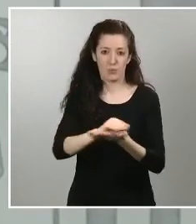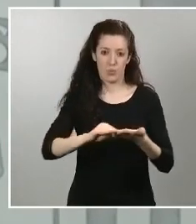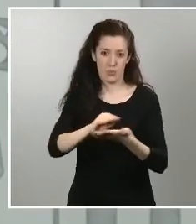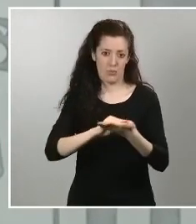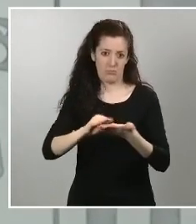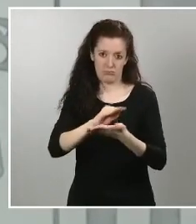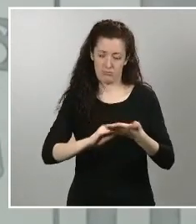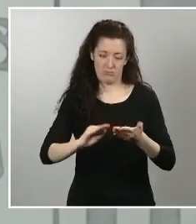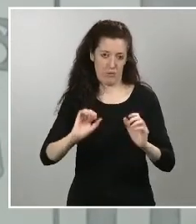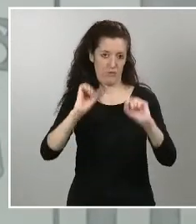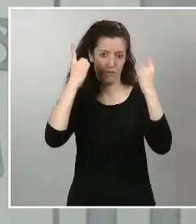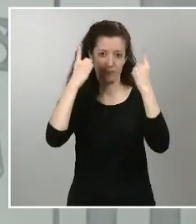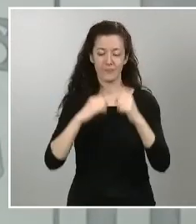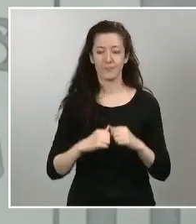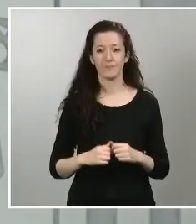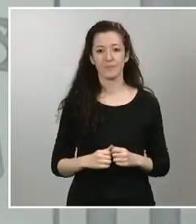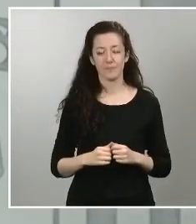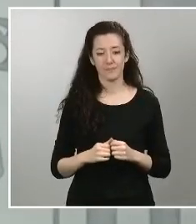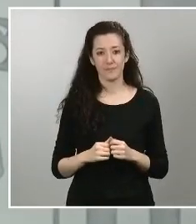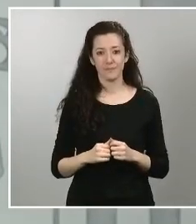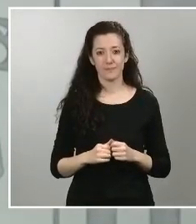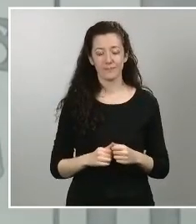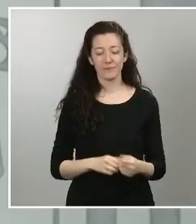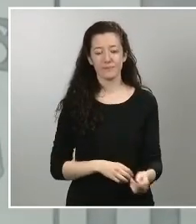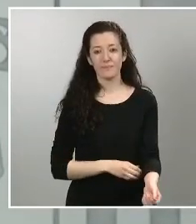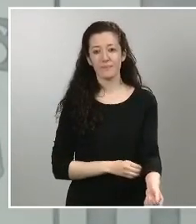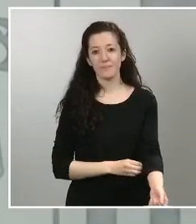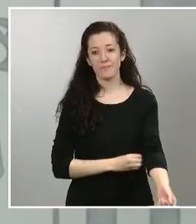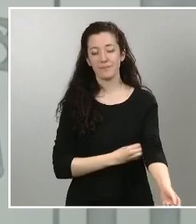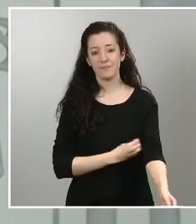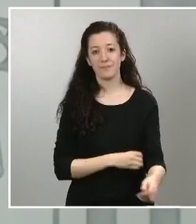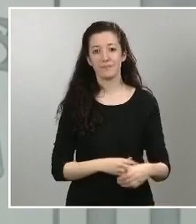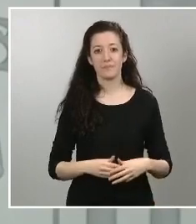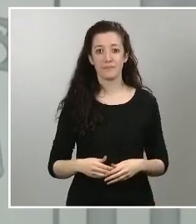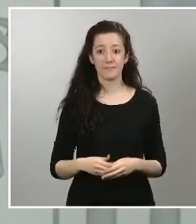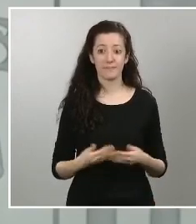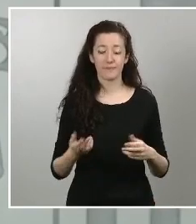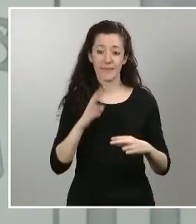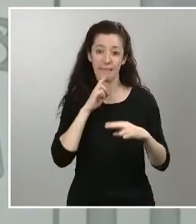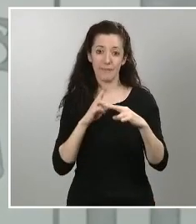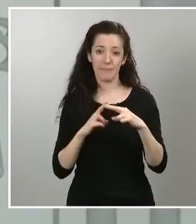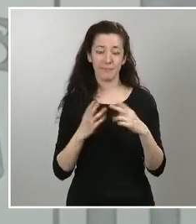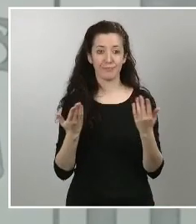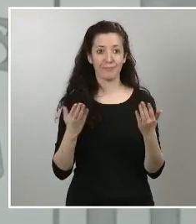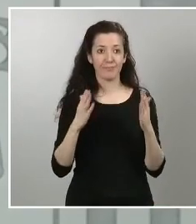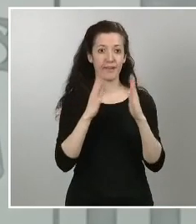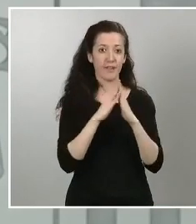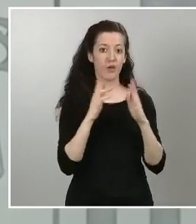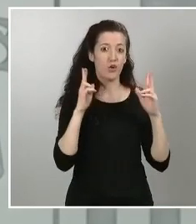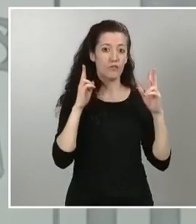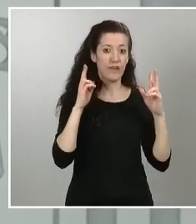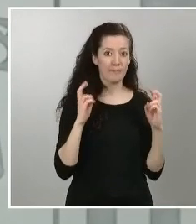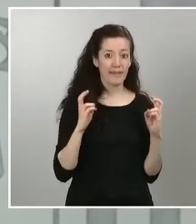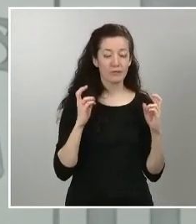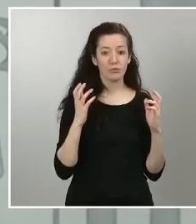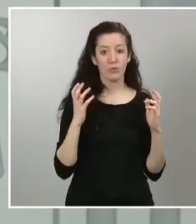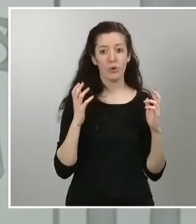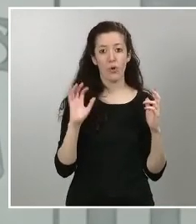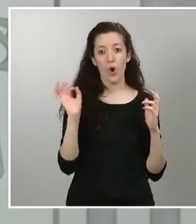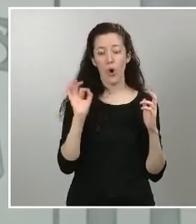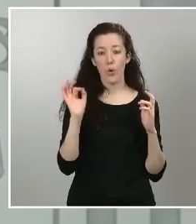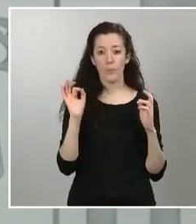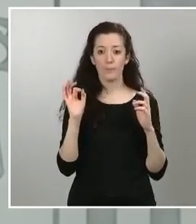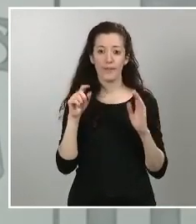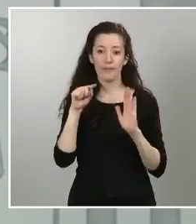no tiene sentido hacer diferencia de confinamiento diferencias de medida entre comunidades autónomas lo venimos diciendo